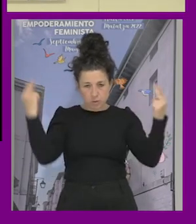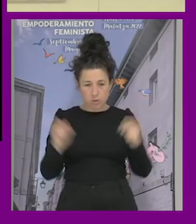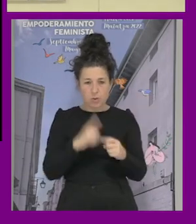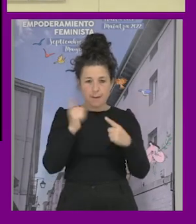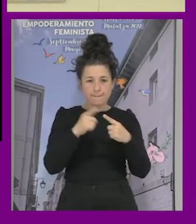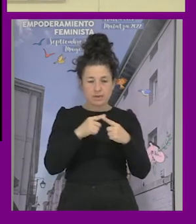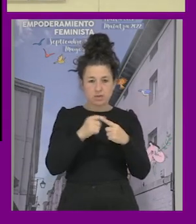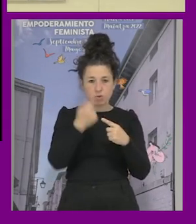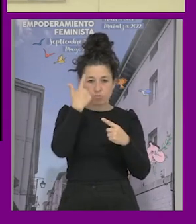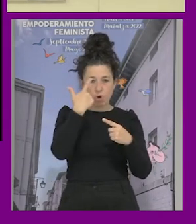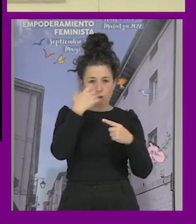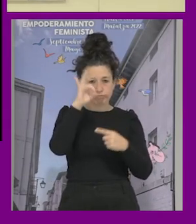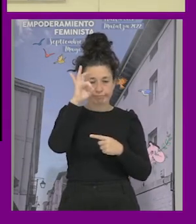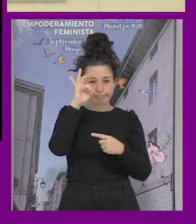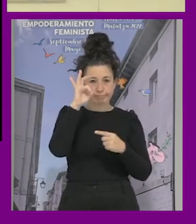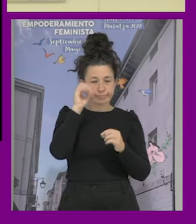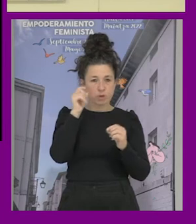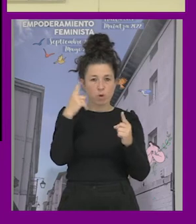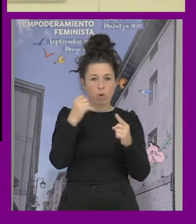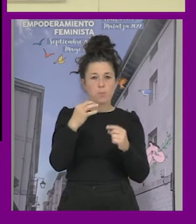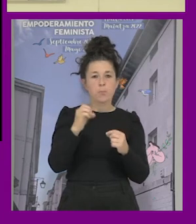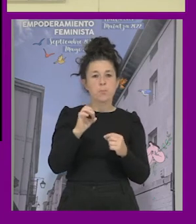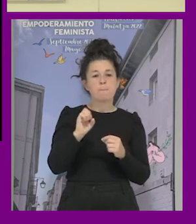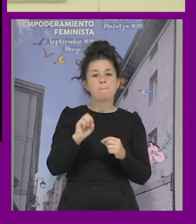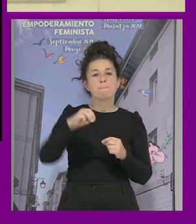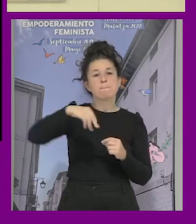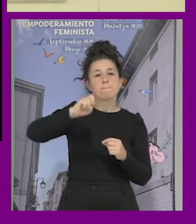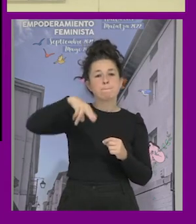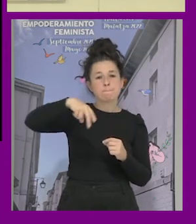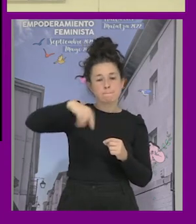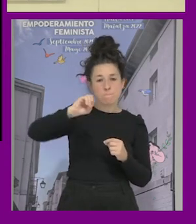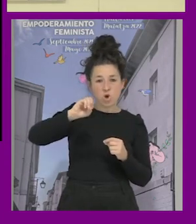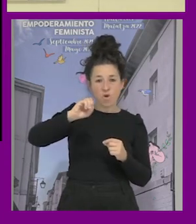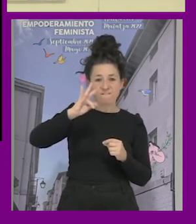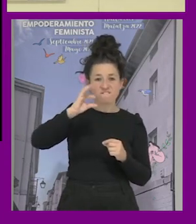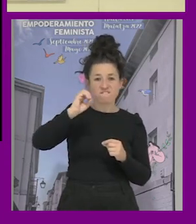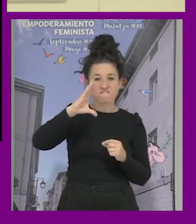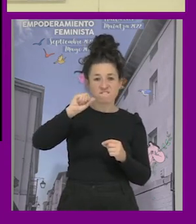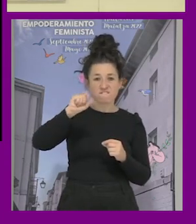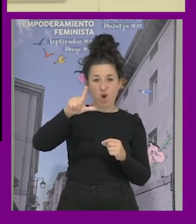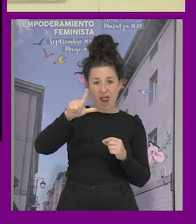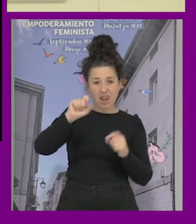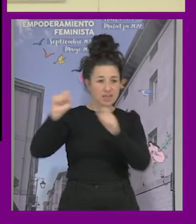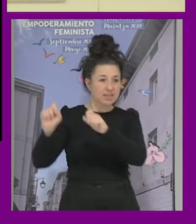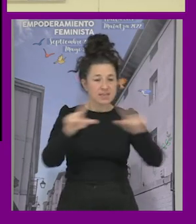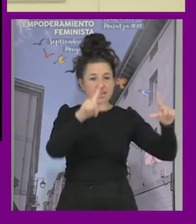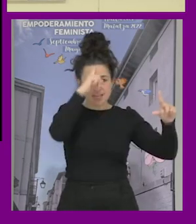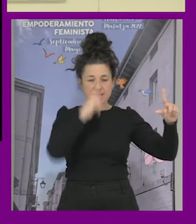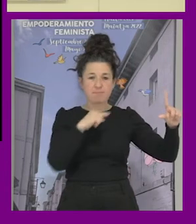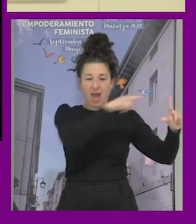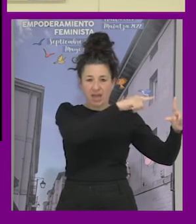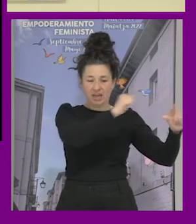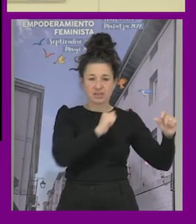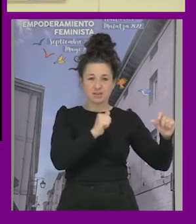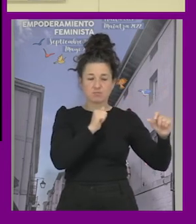monofocal que si buscamos monofocal en google imágenes nos sale esto que tiene su rollo porque nos sigue esta